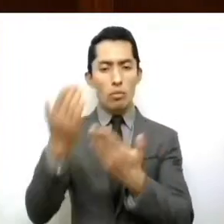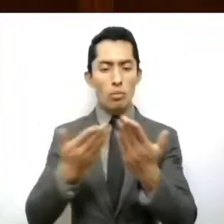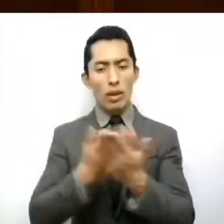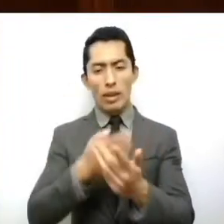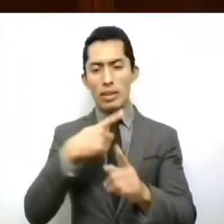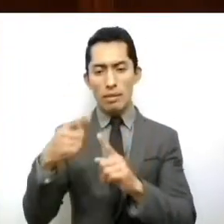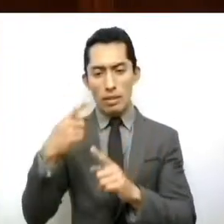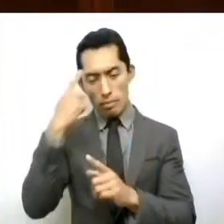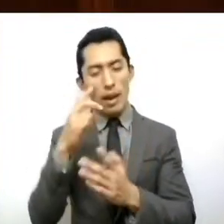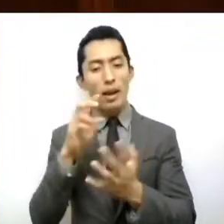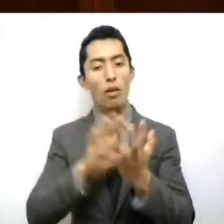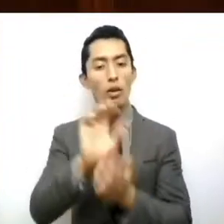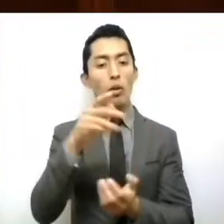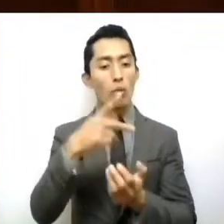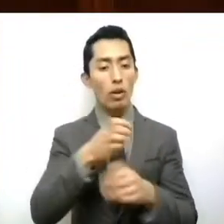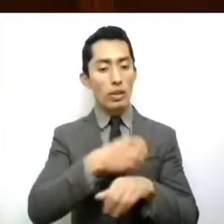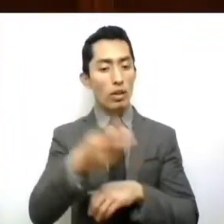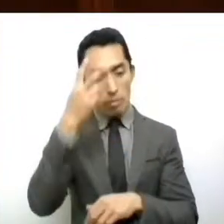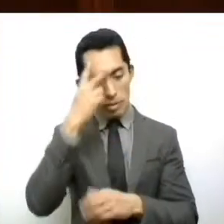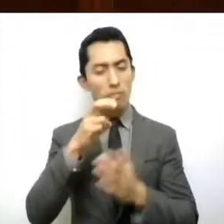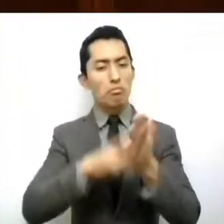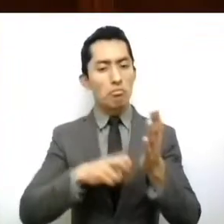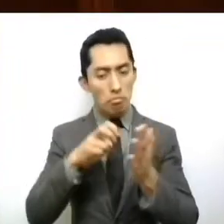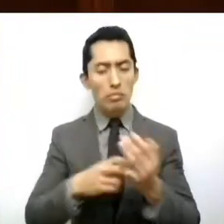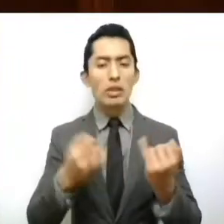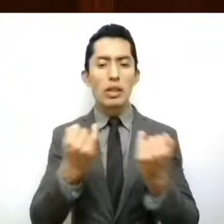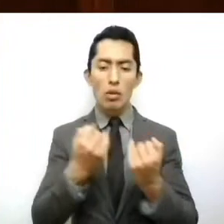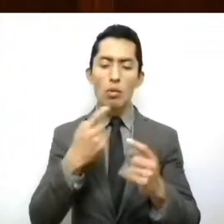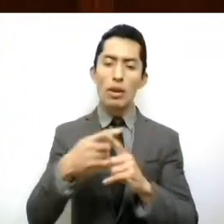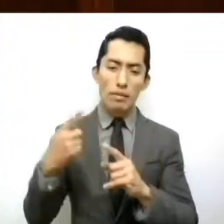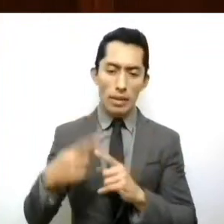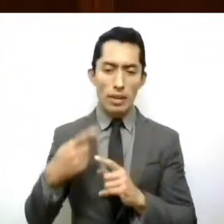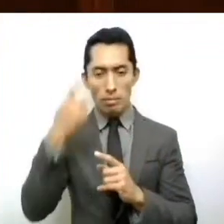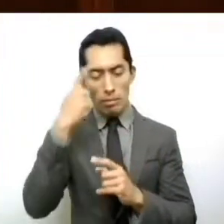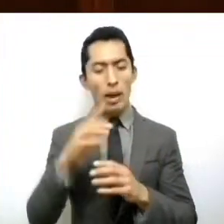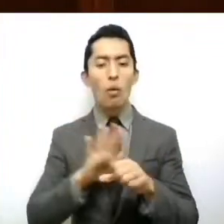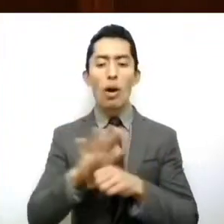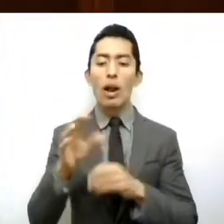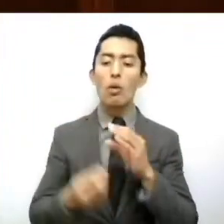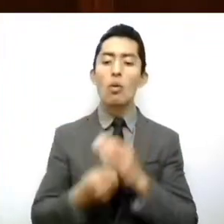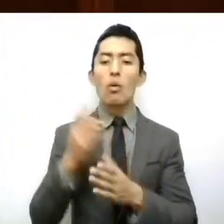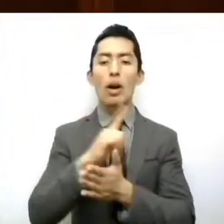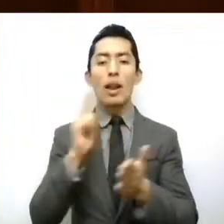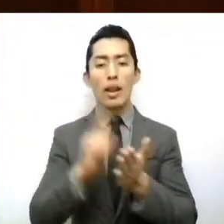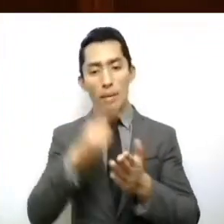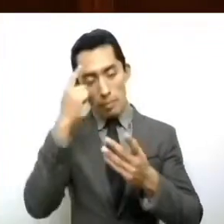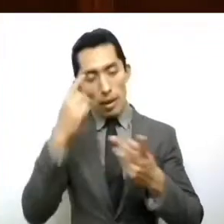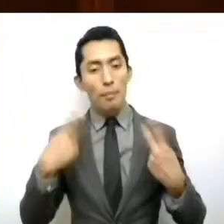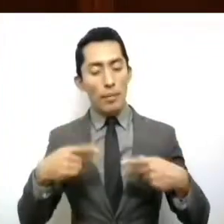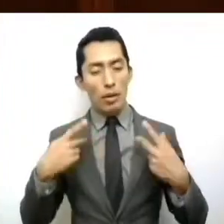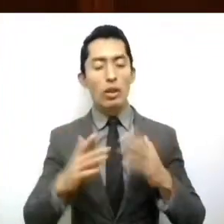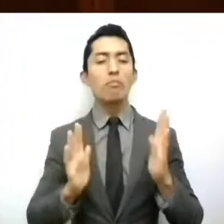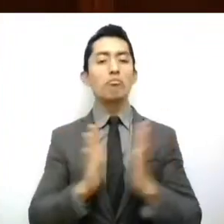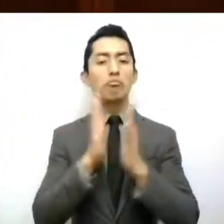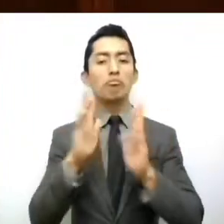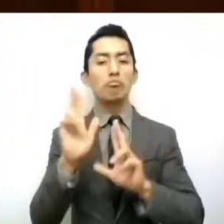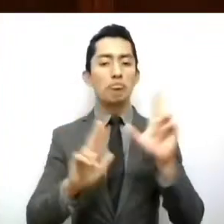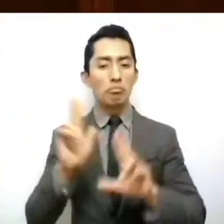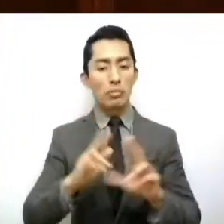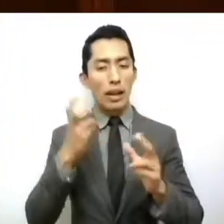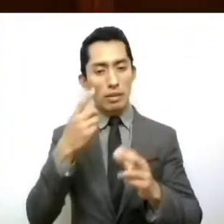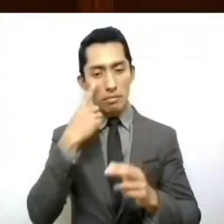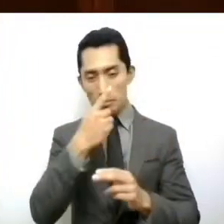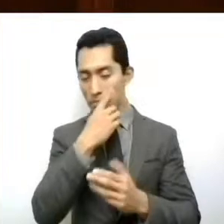reformar la Constitución Local, y diversos ordenamientos, así como para expedir la Ley de Participación Ciudadana. Para complementar este